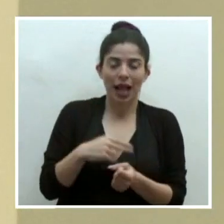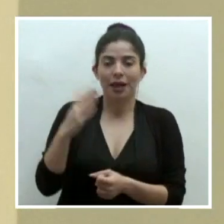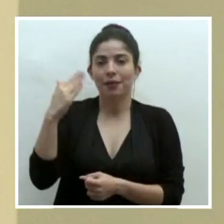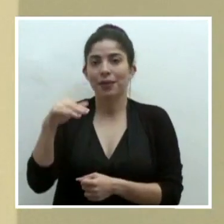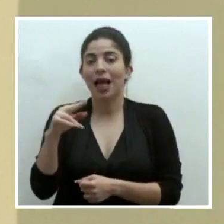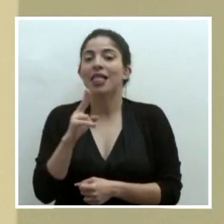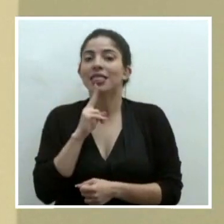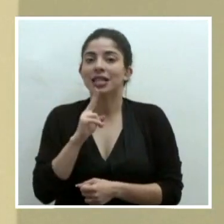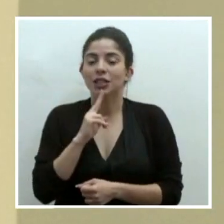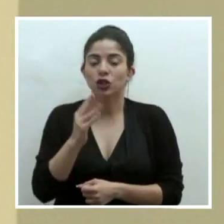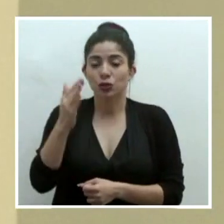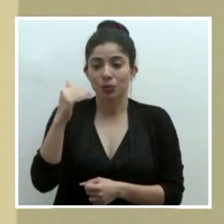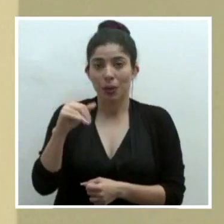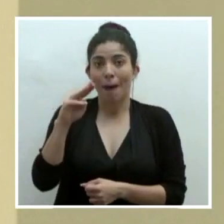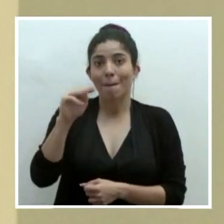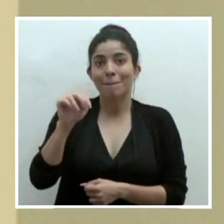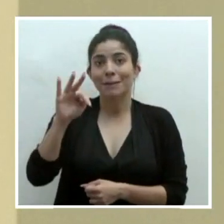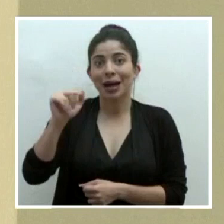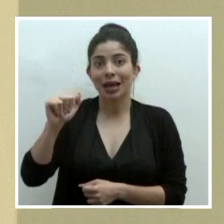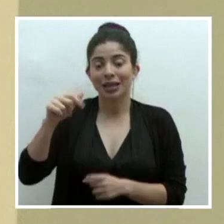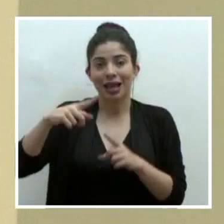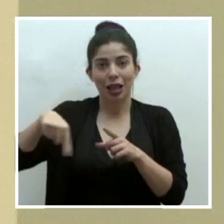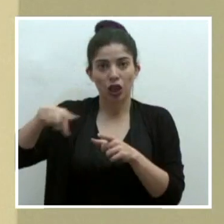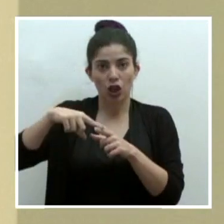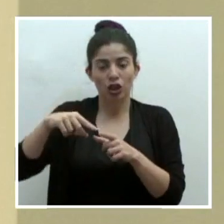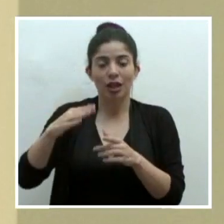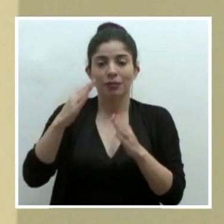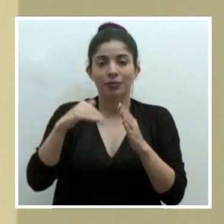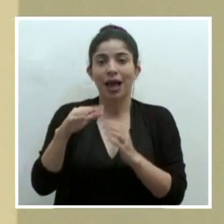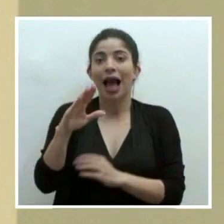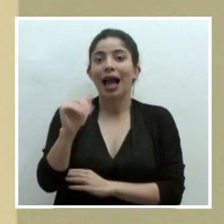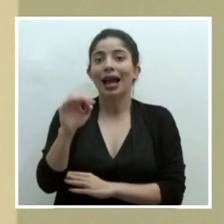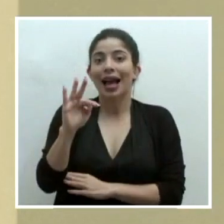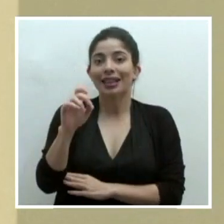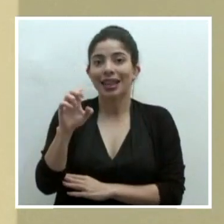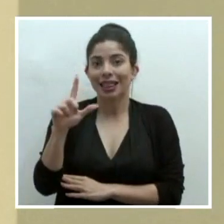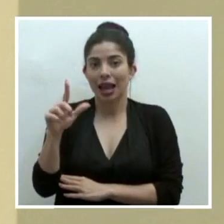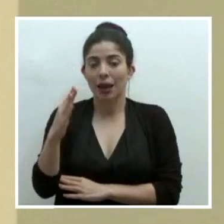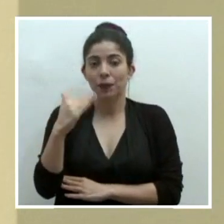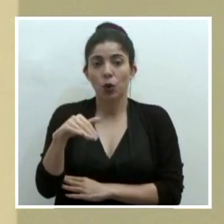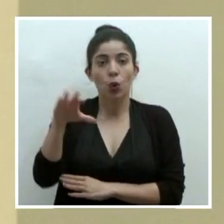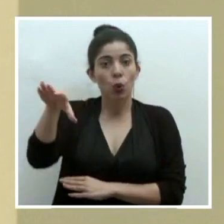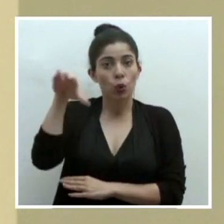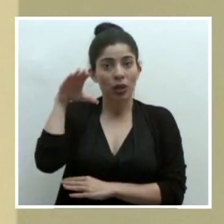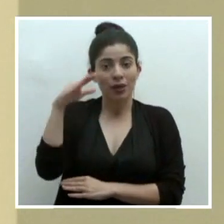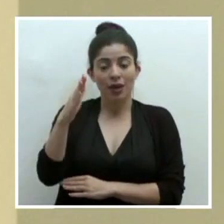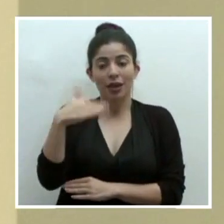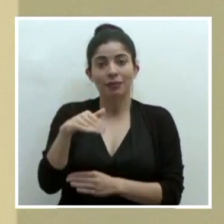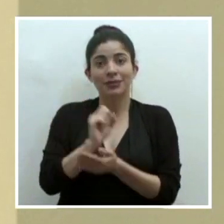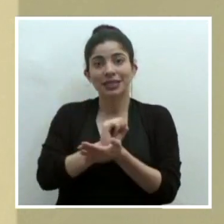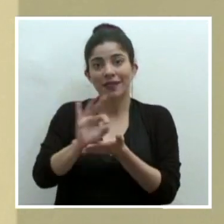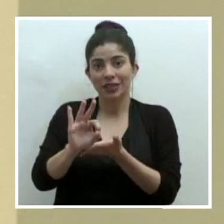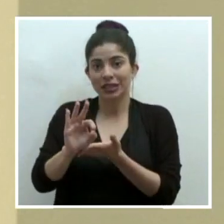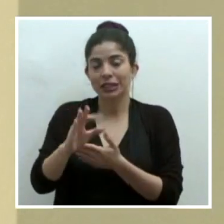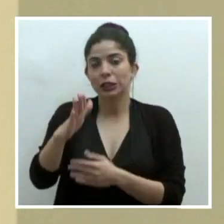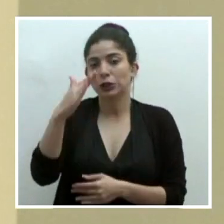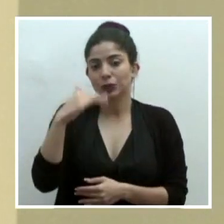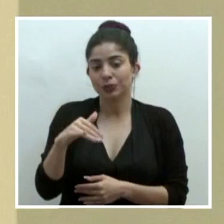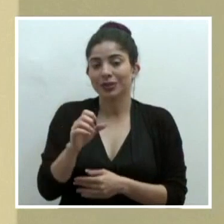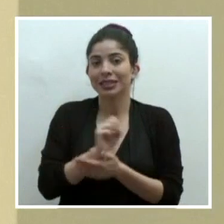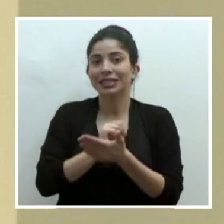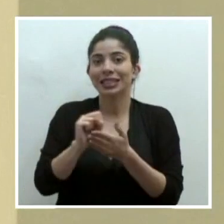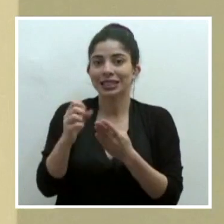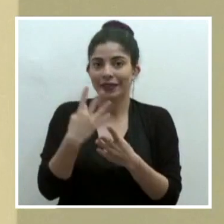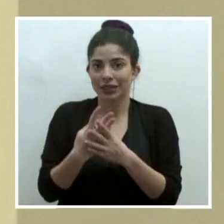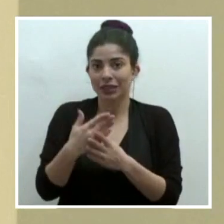Atillo, Mata Redonda, Catedral, Curriabat, San Francisco de Ríos, San